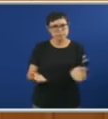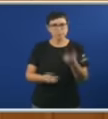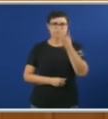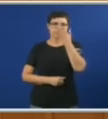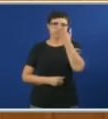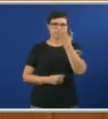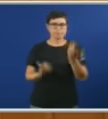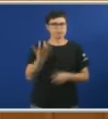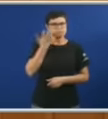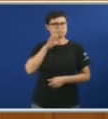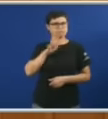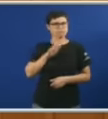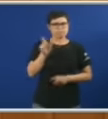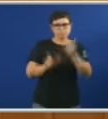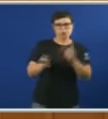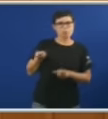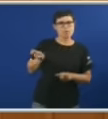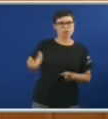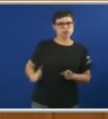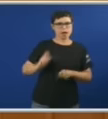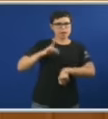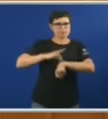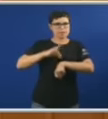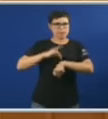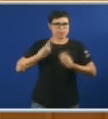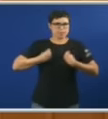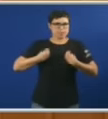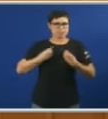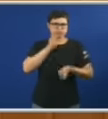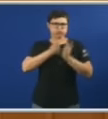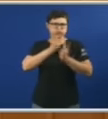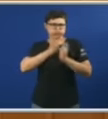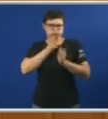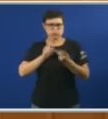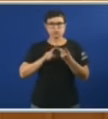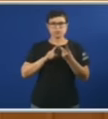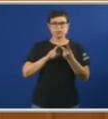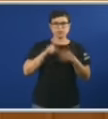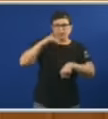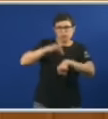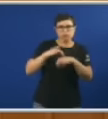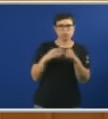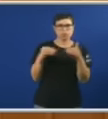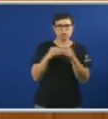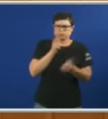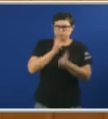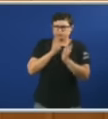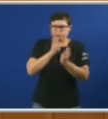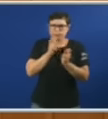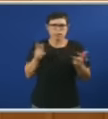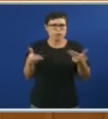Os profesionais sanitarios protestando polos recortes Os doentes protestando polos recortes